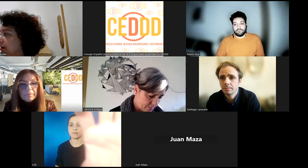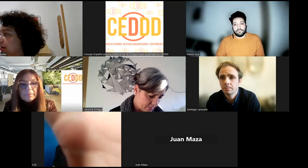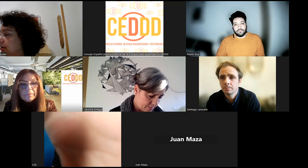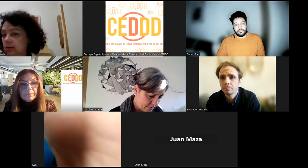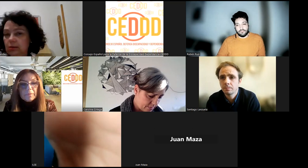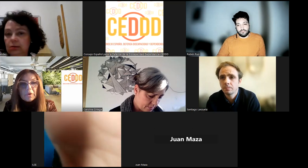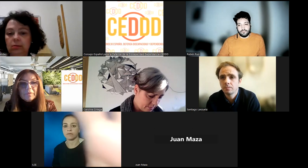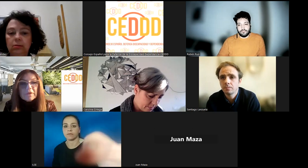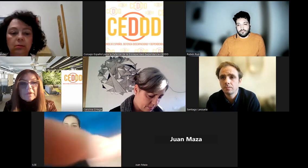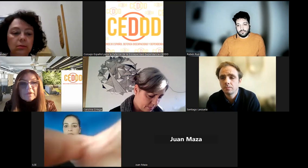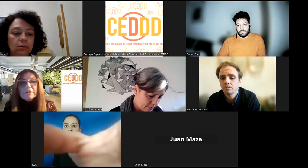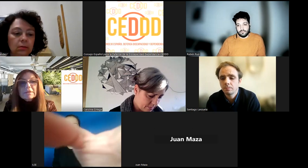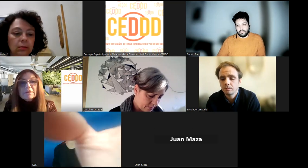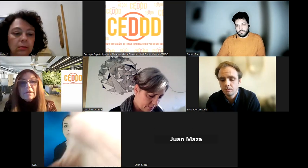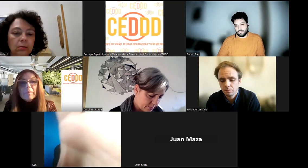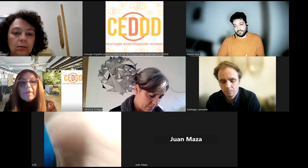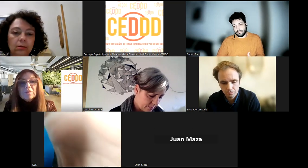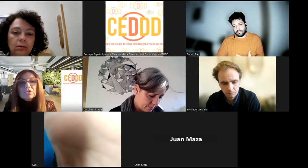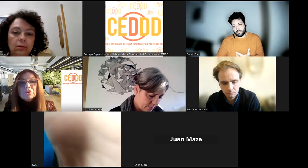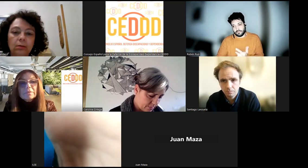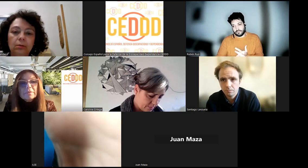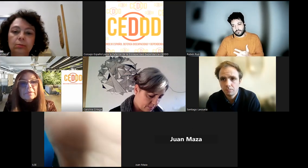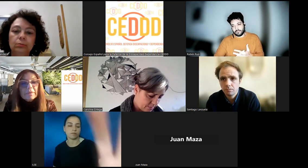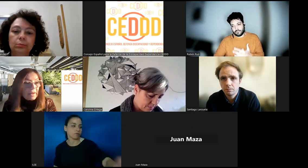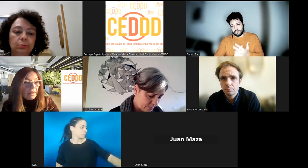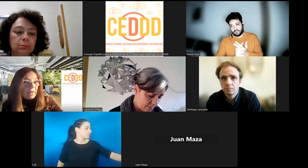Bueno, si queréis empezamos.